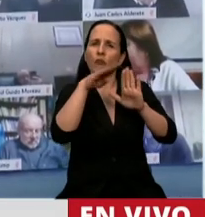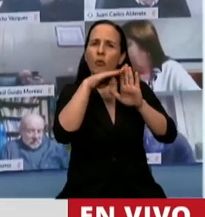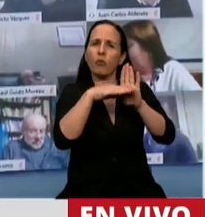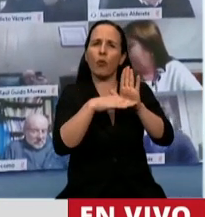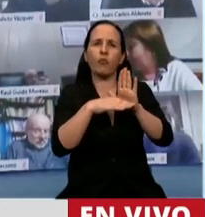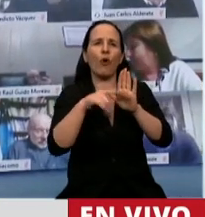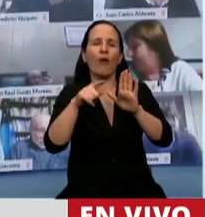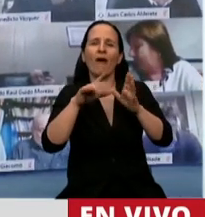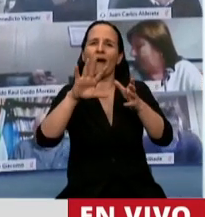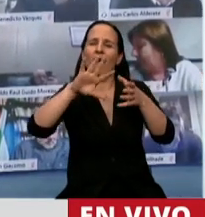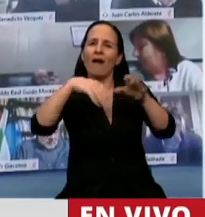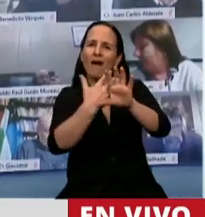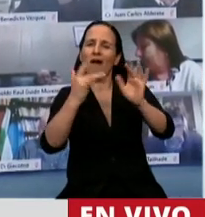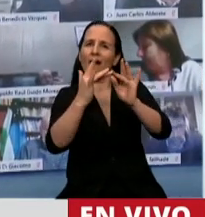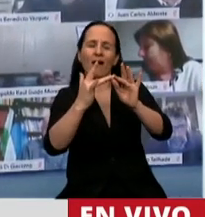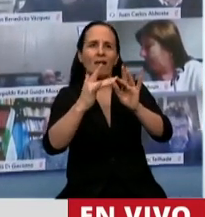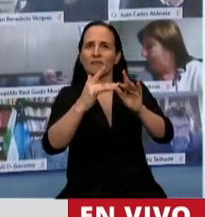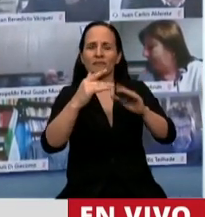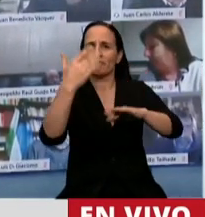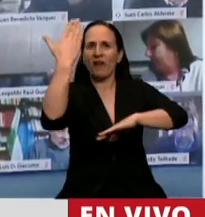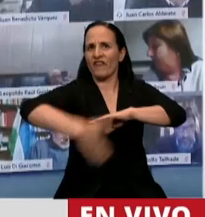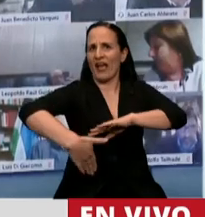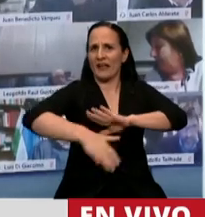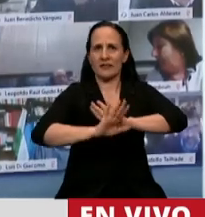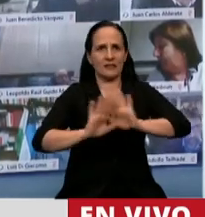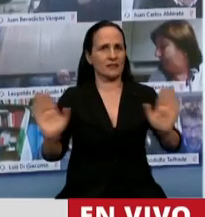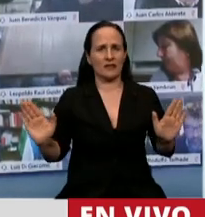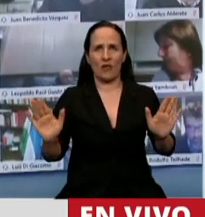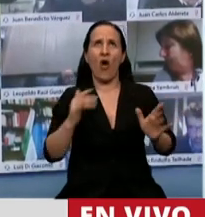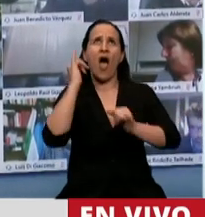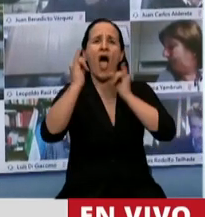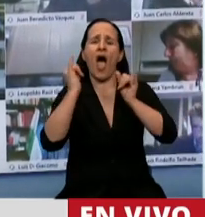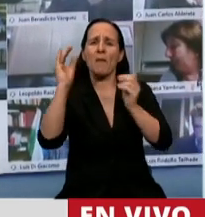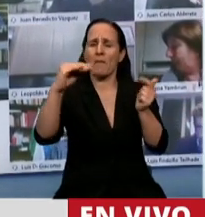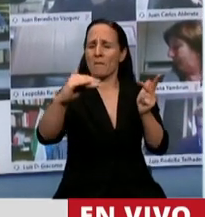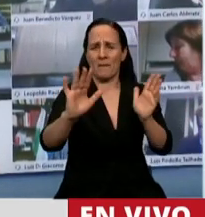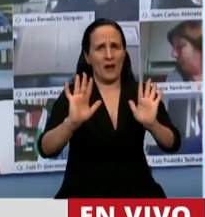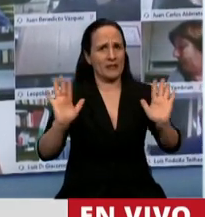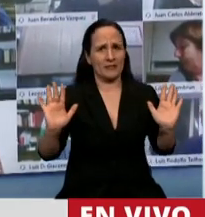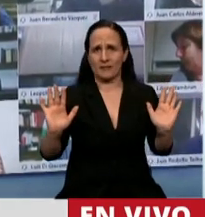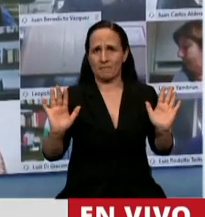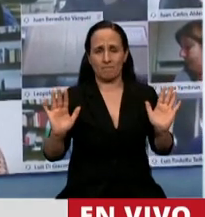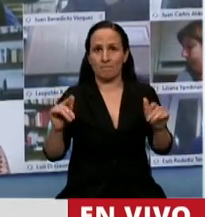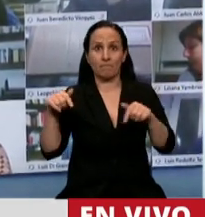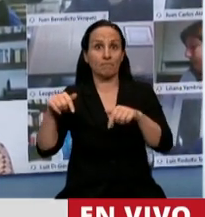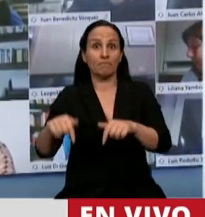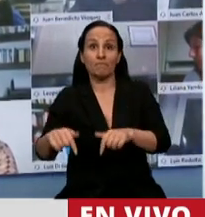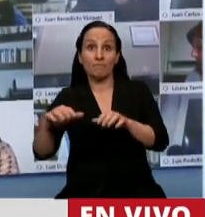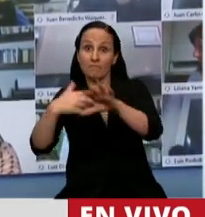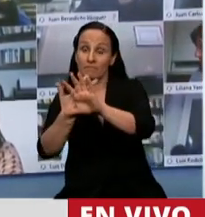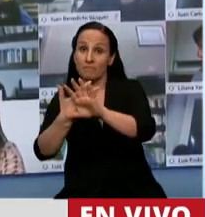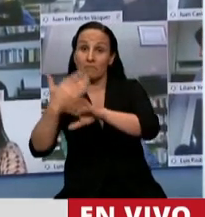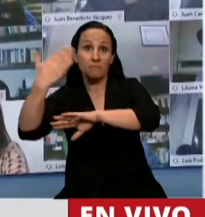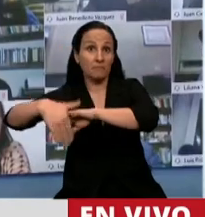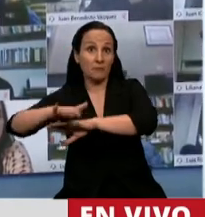esta Cámara. Está claro que hoy la regla que está vigente es el reglamento y esa es la razón por la cual